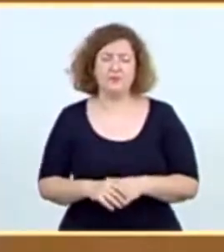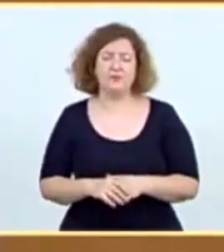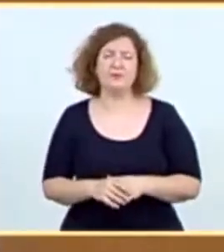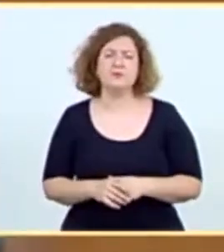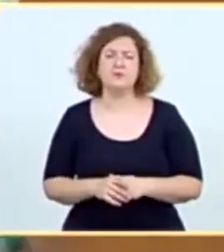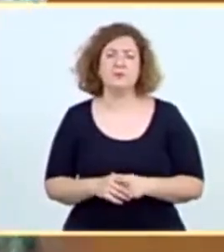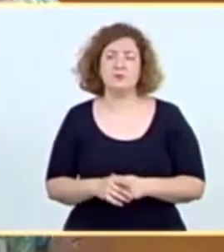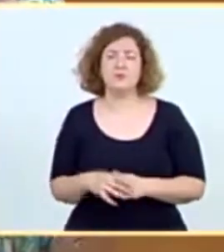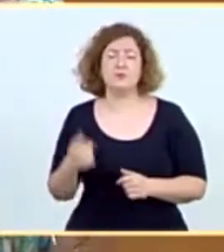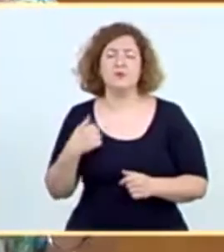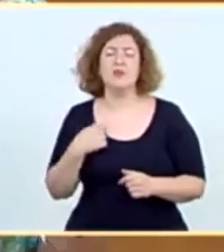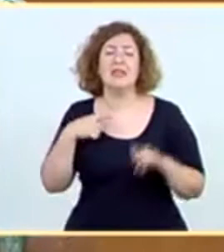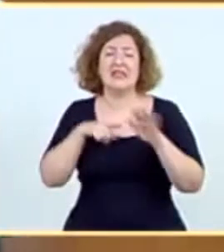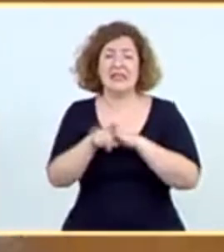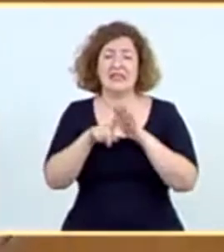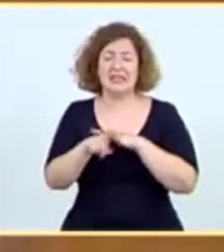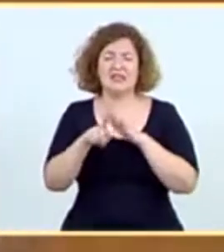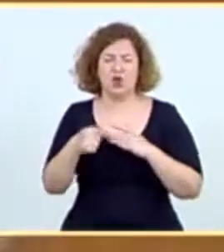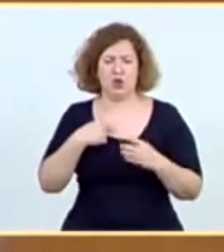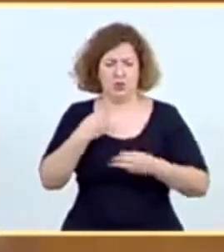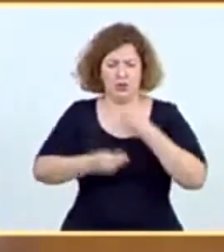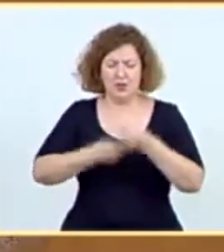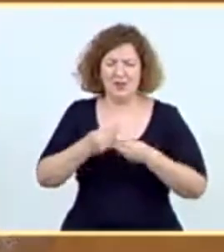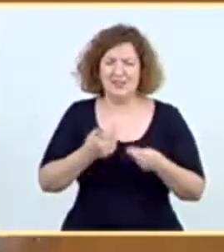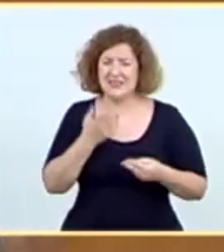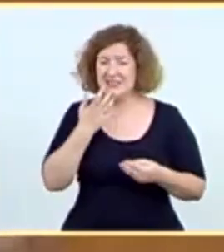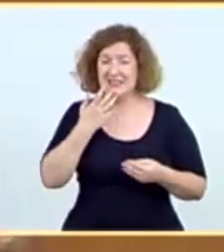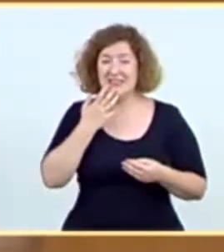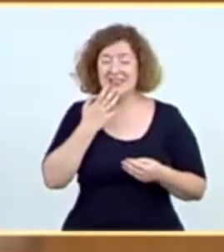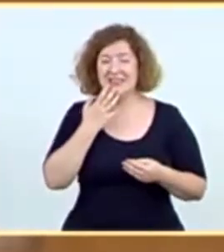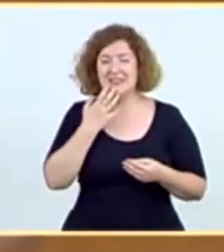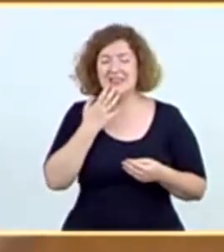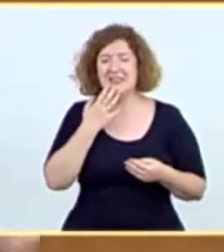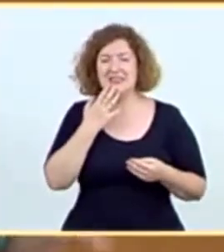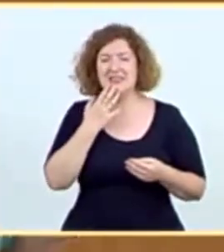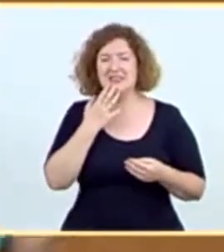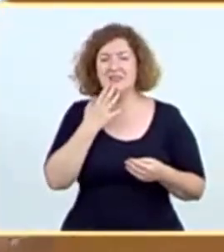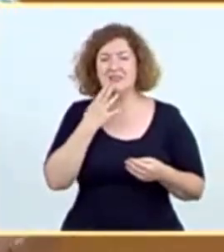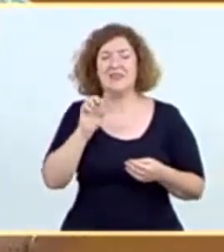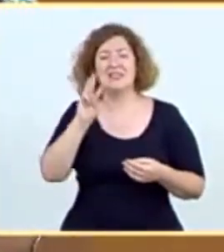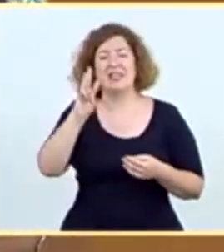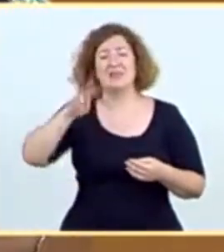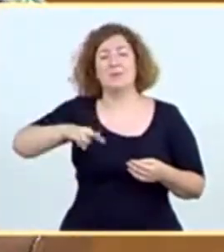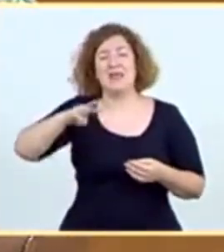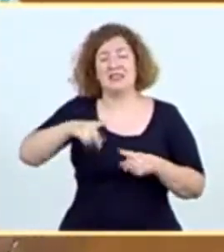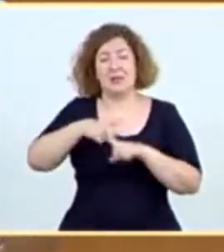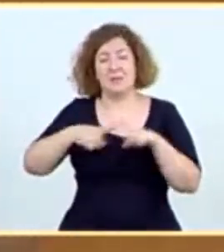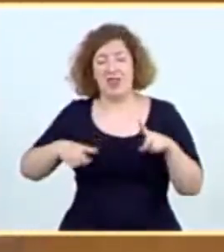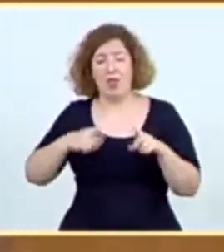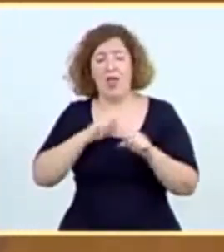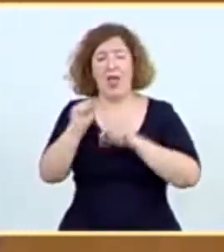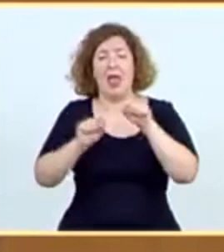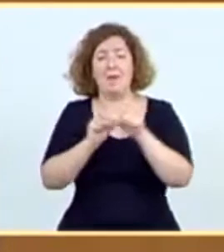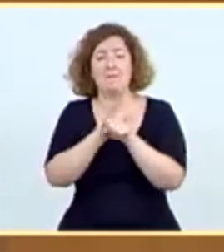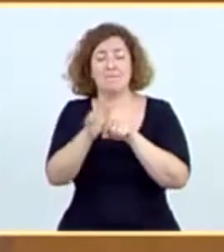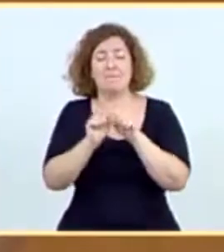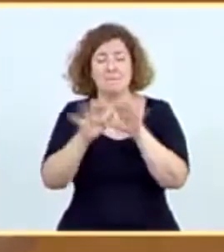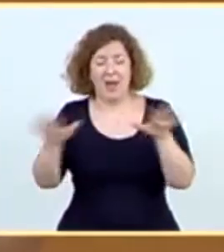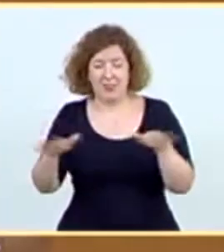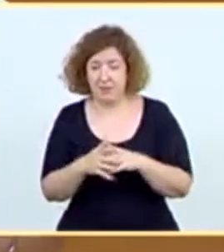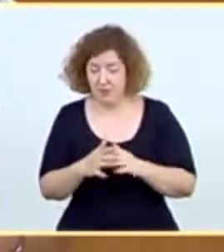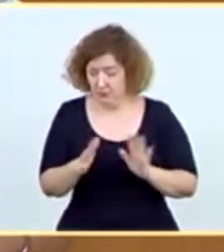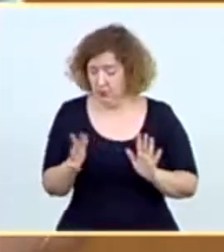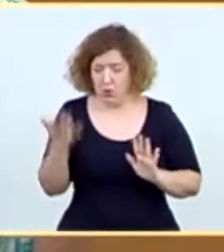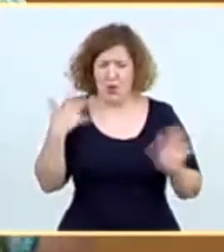gestión que estoy dando, señorías, teniendo en cuenta que llevamos 13 meses y medio de pandemia. Y a pesar de eso, señorías, que no hay ninguna